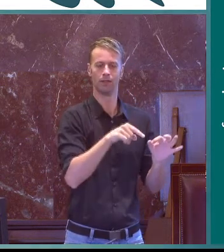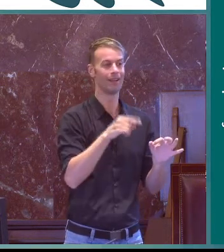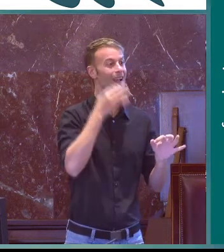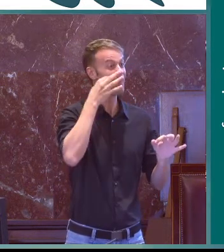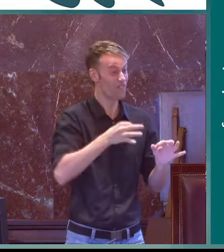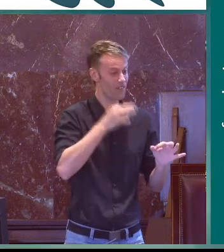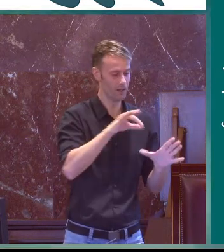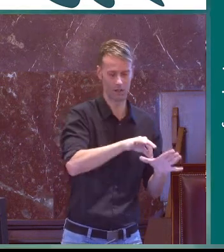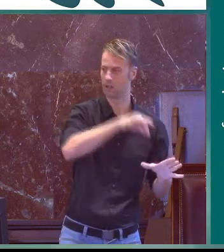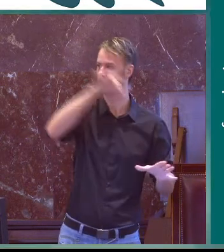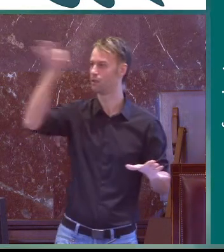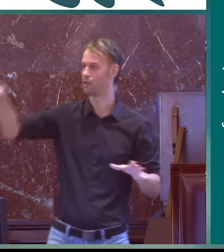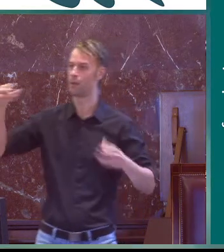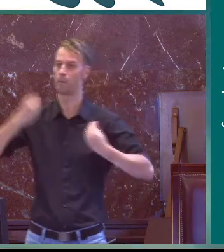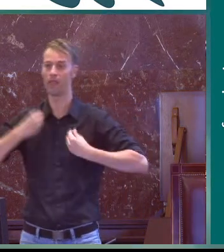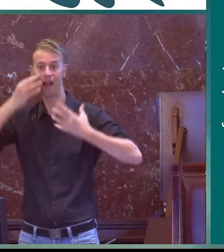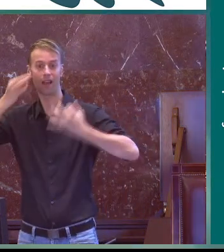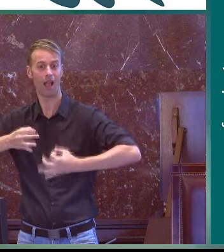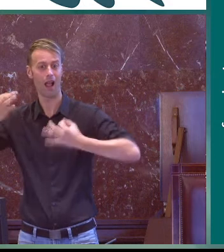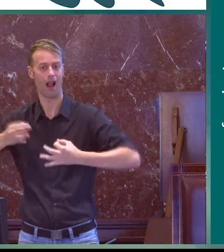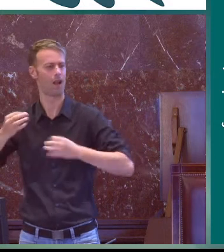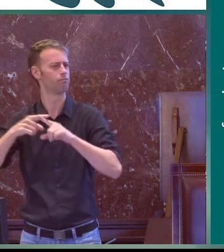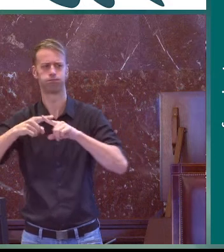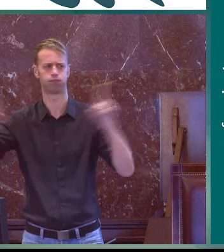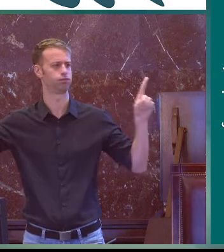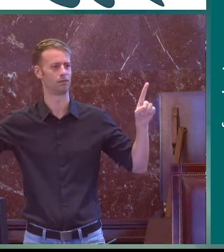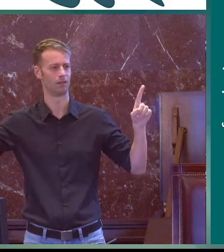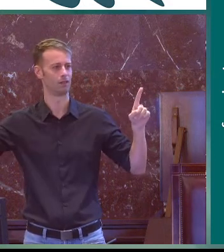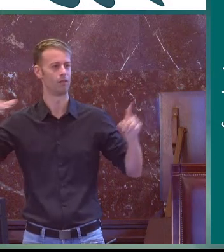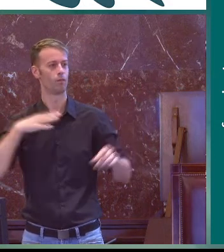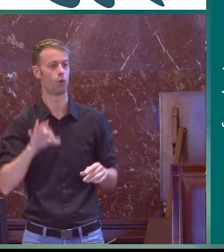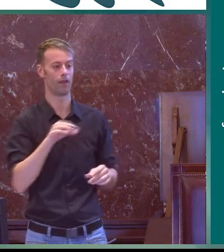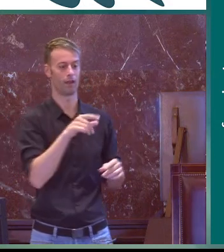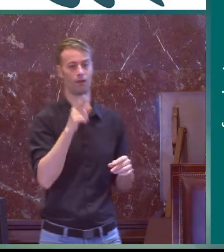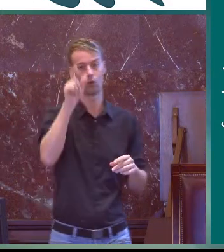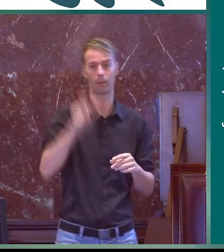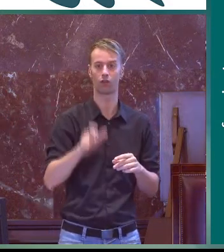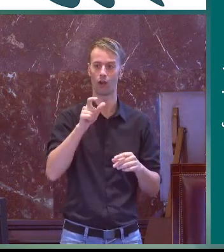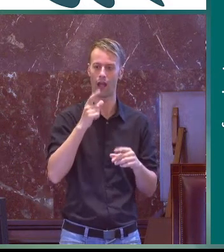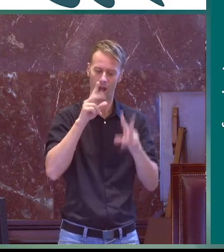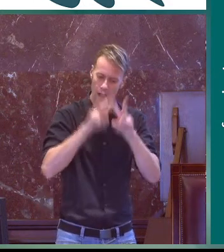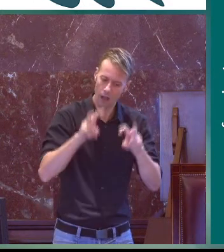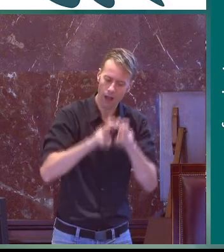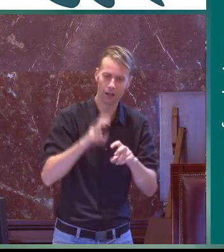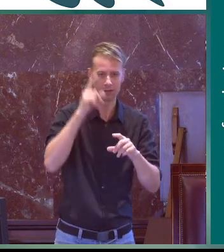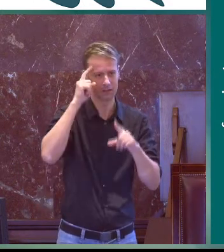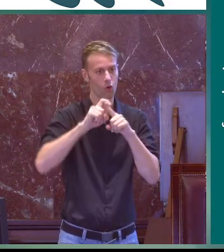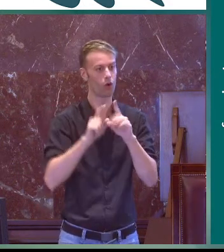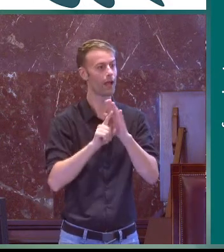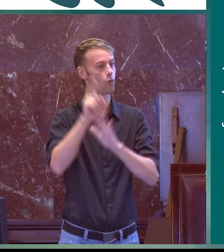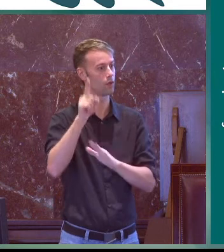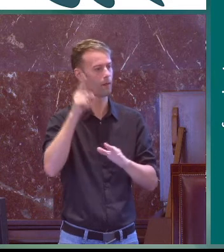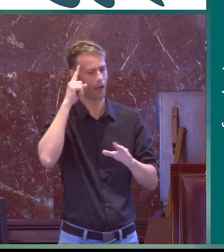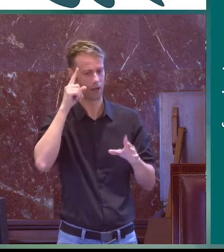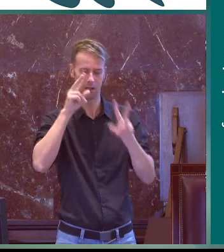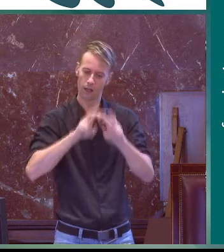y eran situaciones muy específicas y controladas, de forma que si realmente a esa persona se la ponía en un entorno natural, la investigación